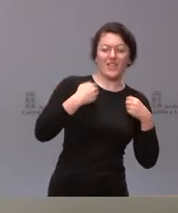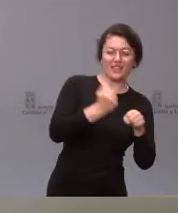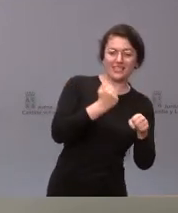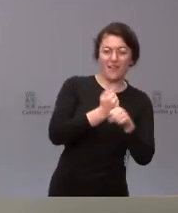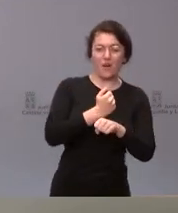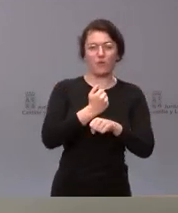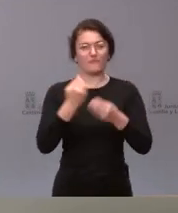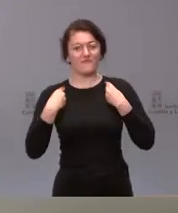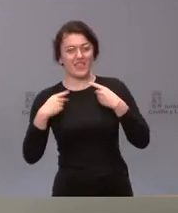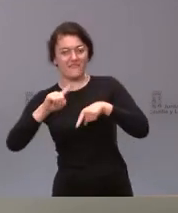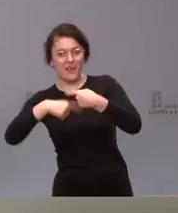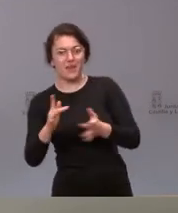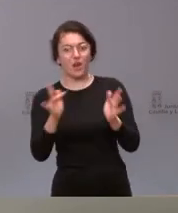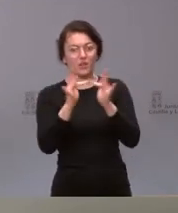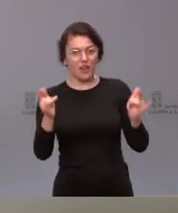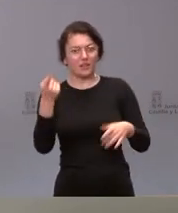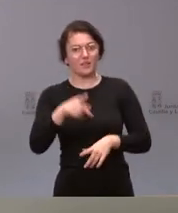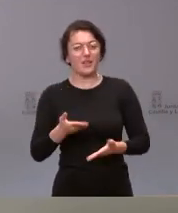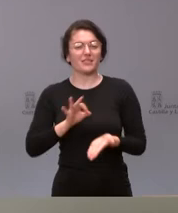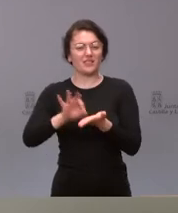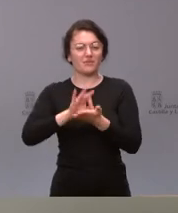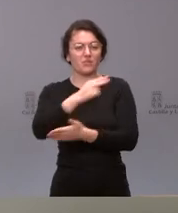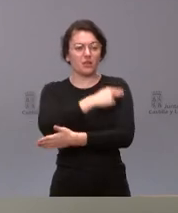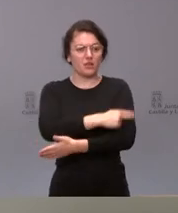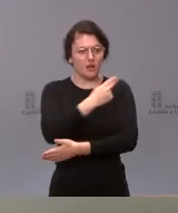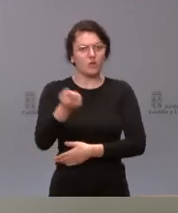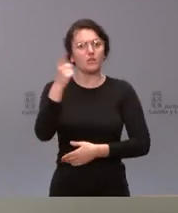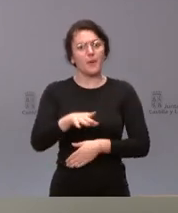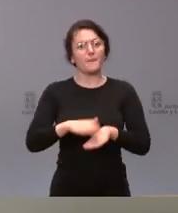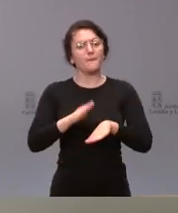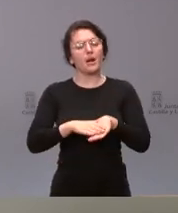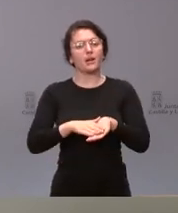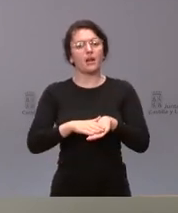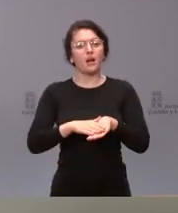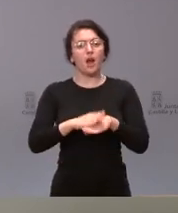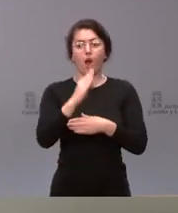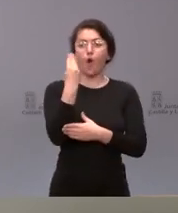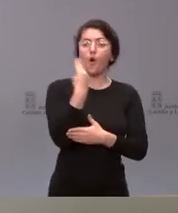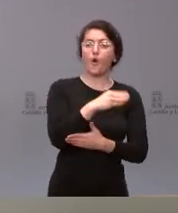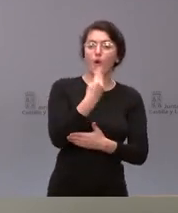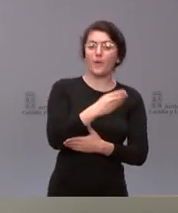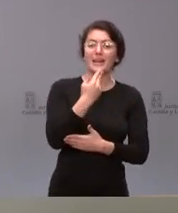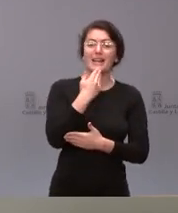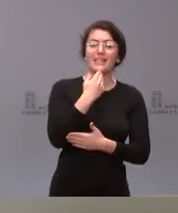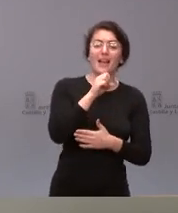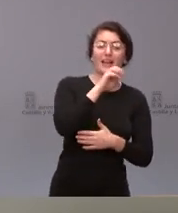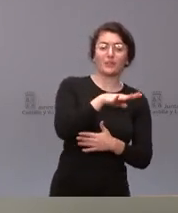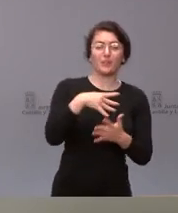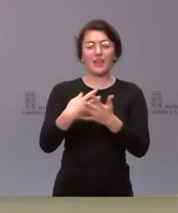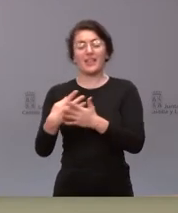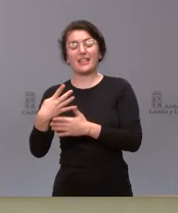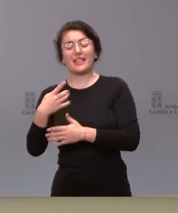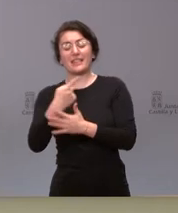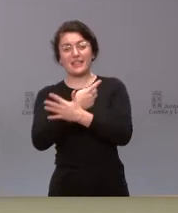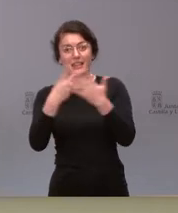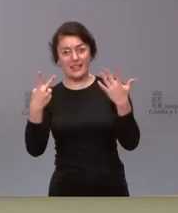servicios sanitarios y para mejorar y proteger la vida de los jóvenes en este caso de los jóvenes entre 14 y 17 años Portavoz